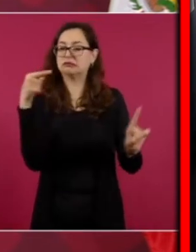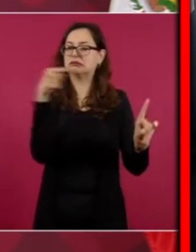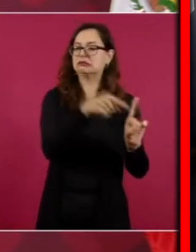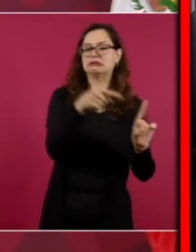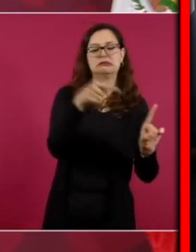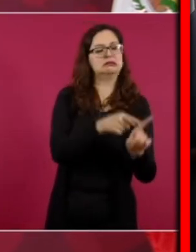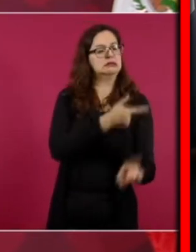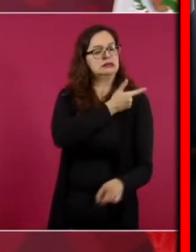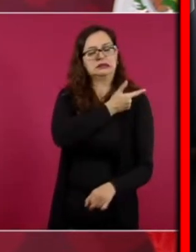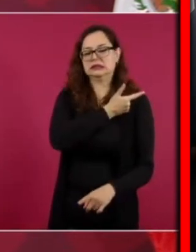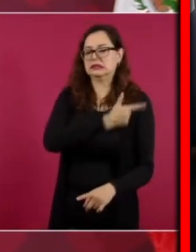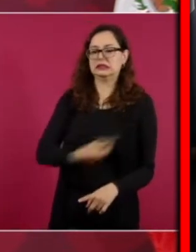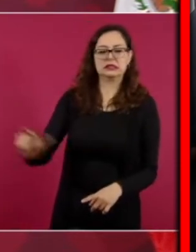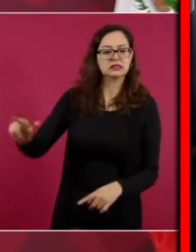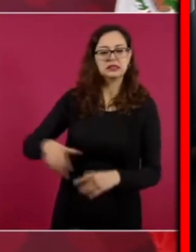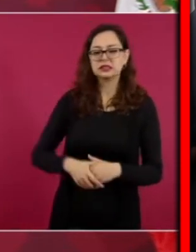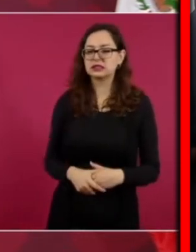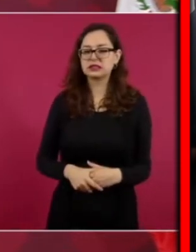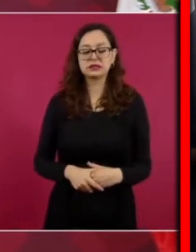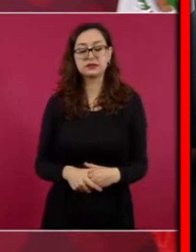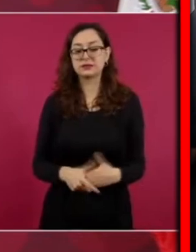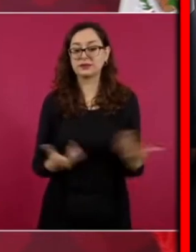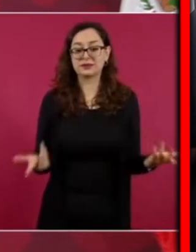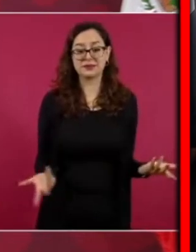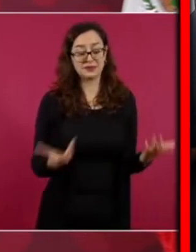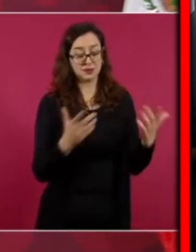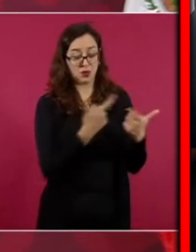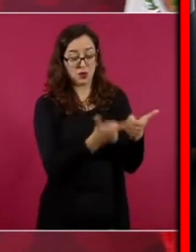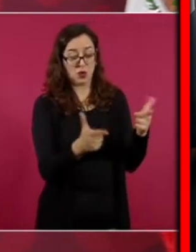una élite ayer hablé de eso